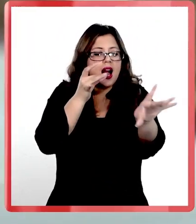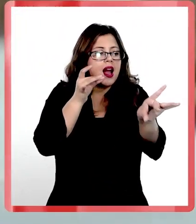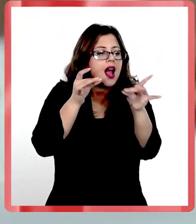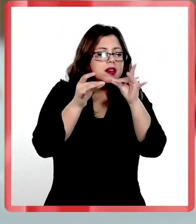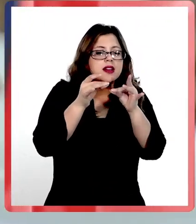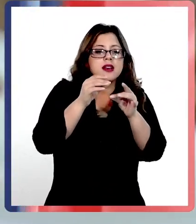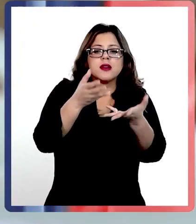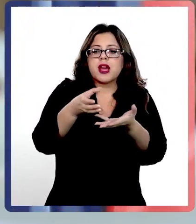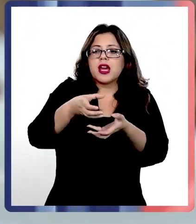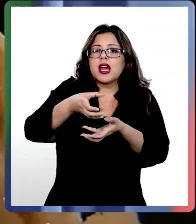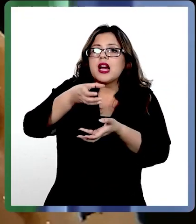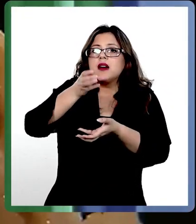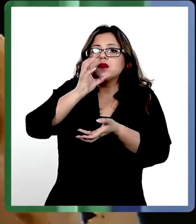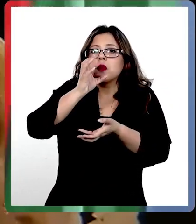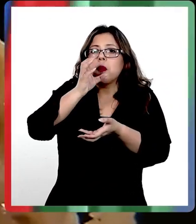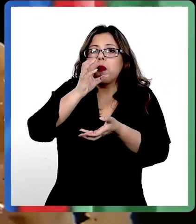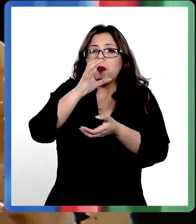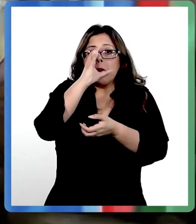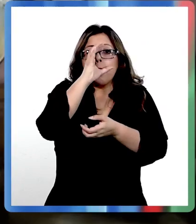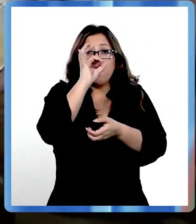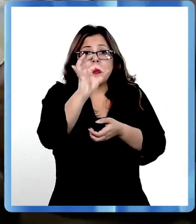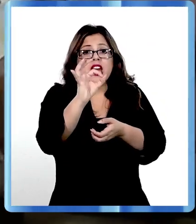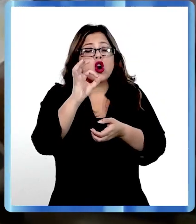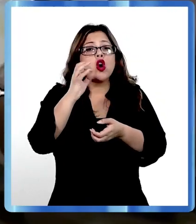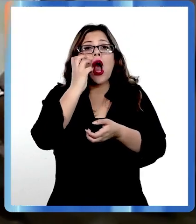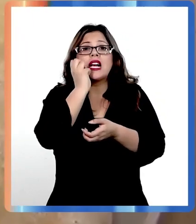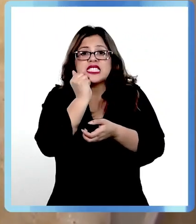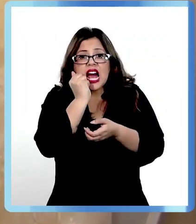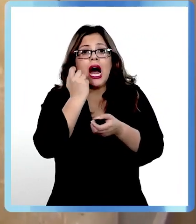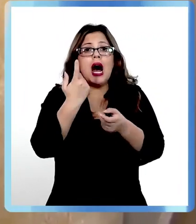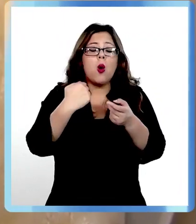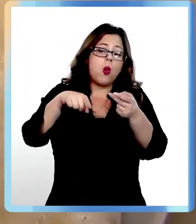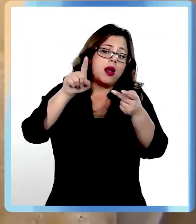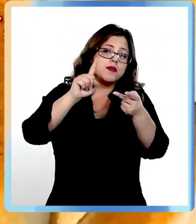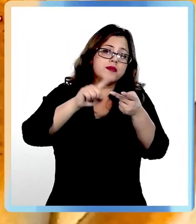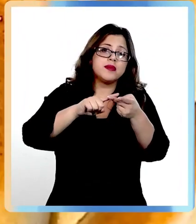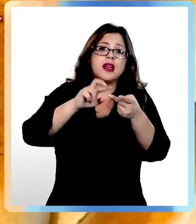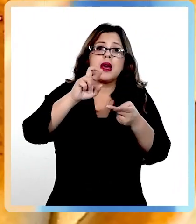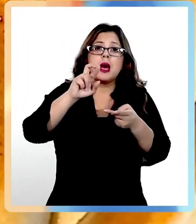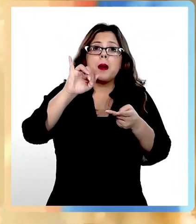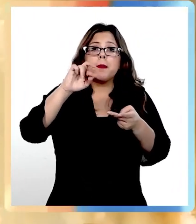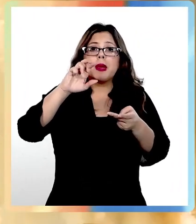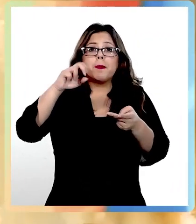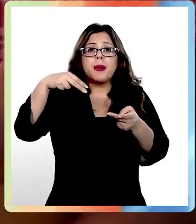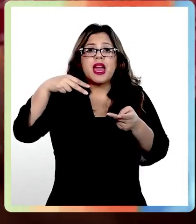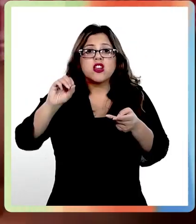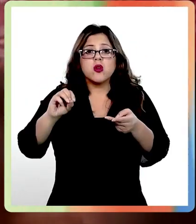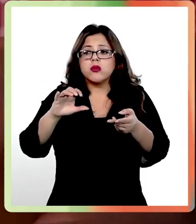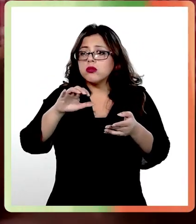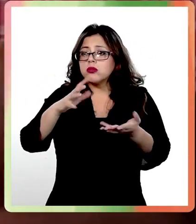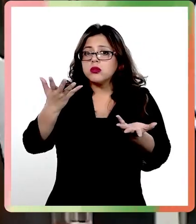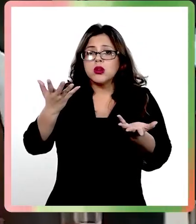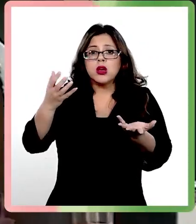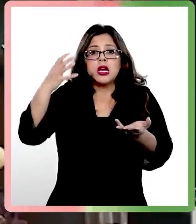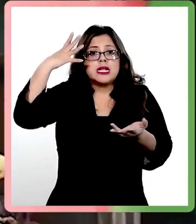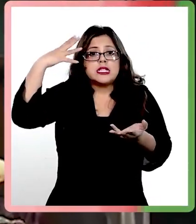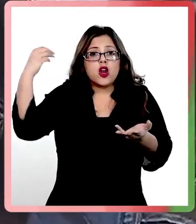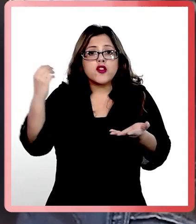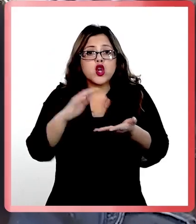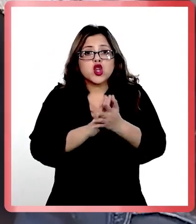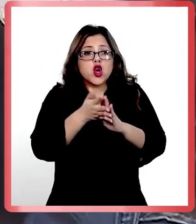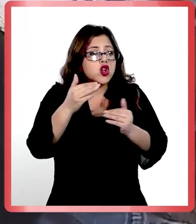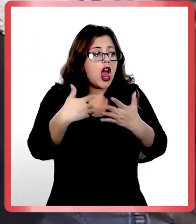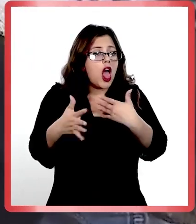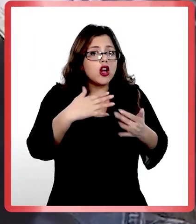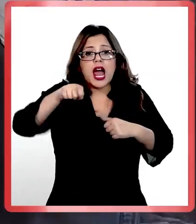el piquito sour, y el pipeño, y vamos. Y después es como que, bueno, ¿y dónde está el almuerzo? O sea, se nos olvidó todo lo que hemos comido